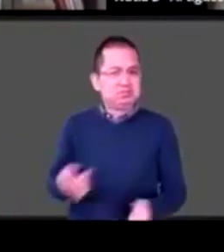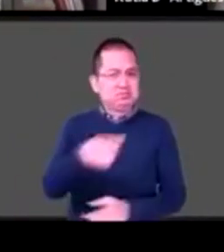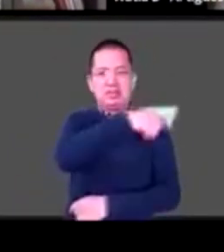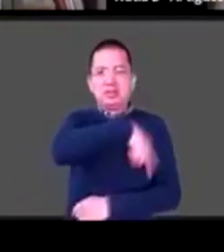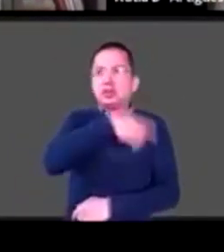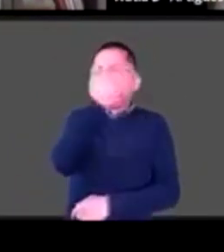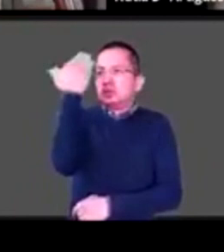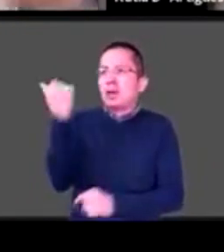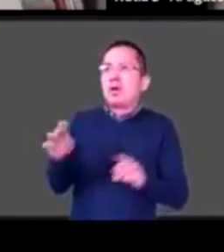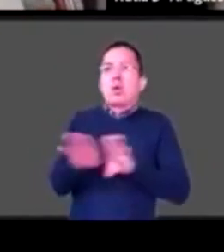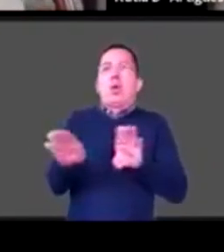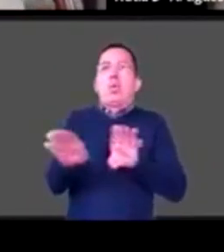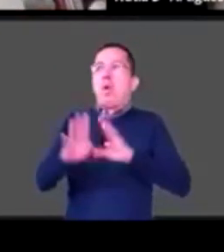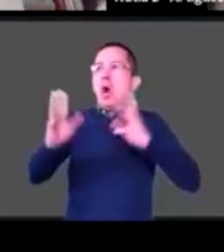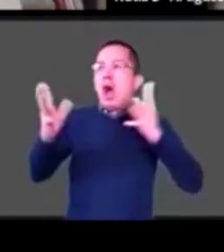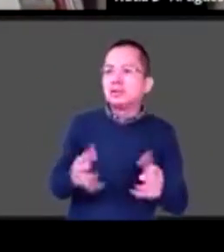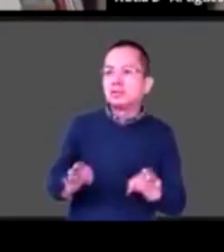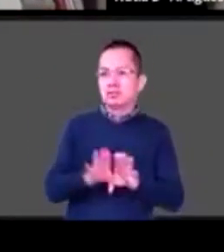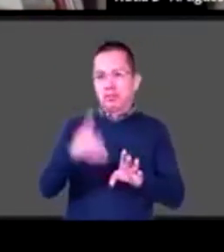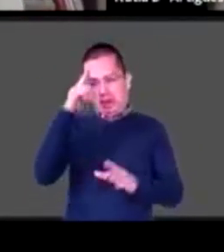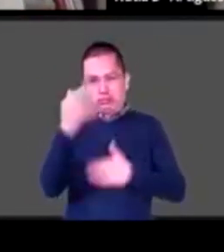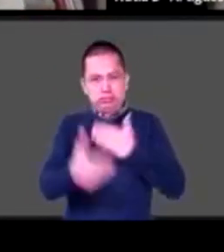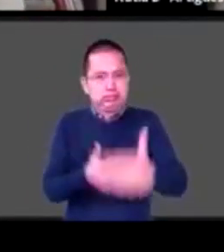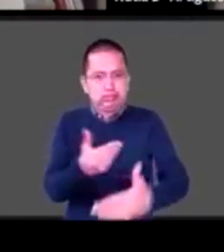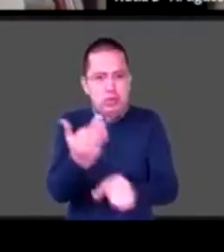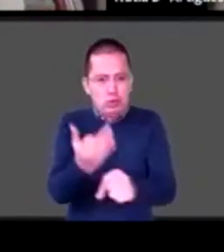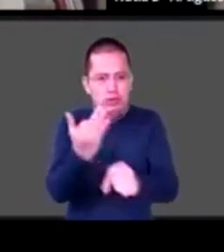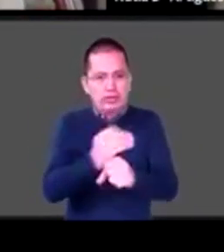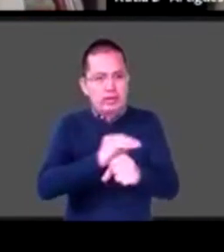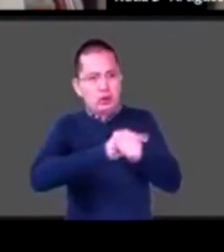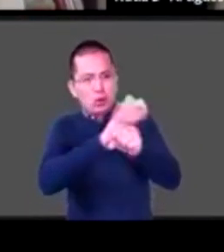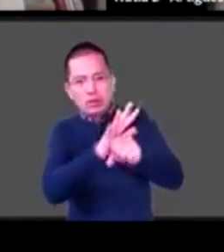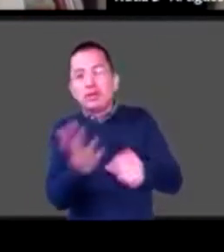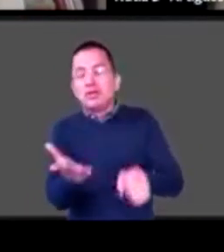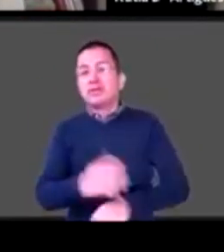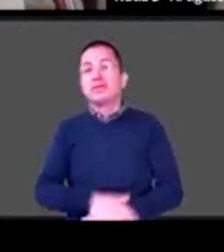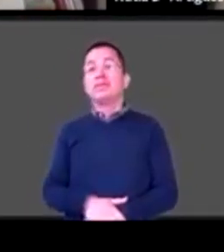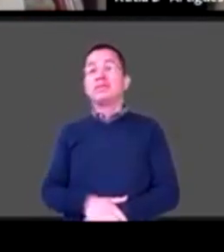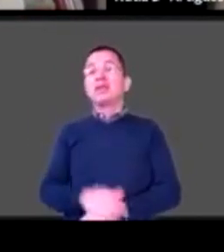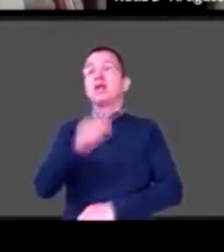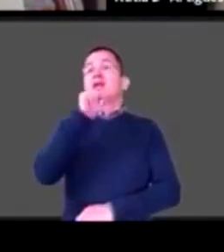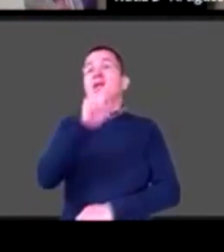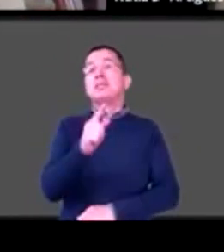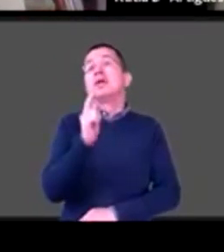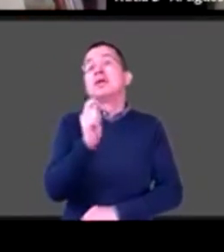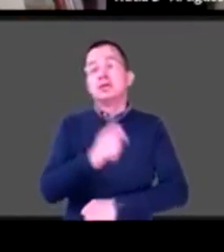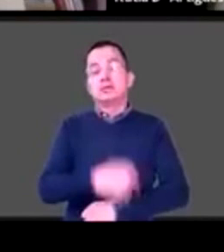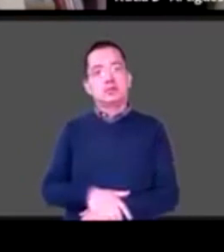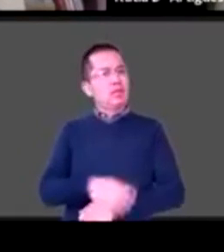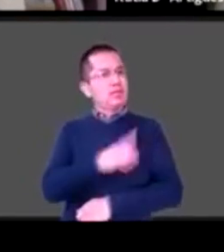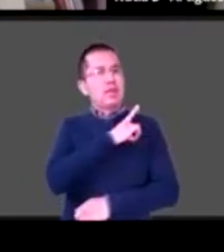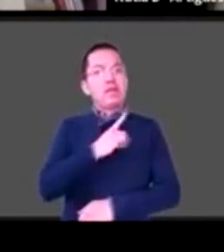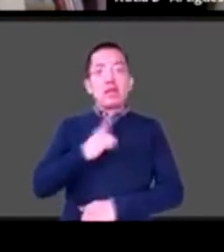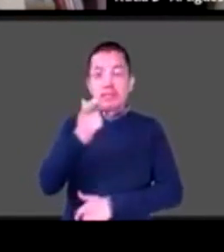de pandemia. Algo más, algo importante también es que generen presupuesto para los municipios, y que los municipios a su vez